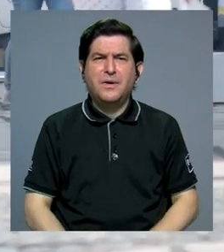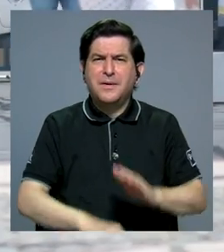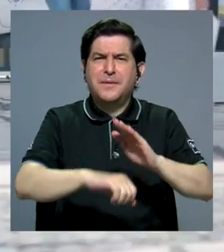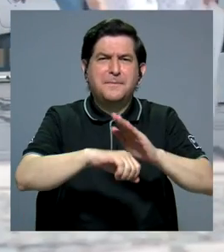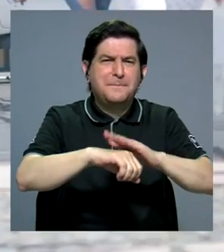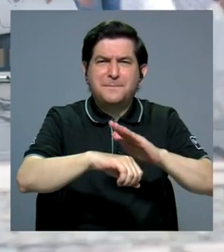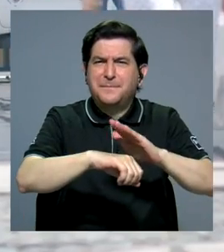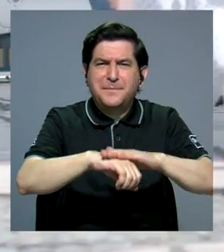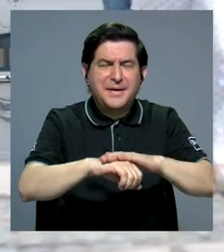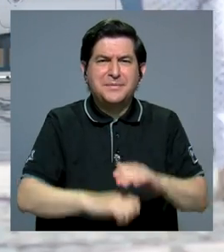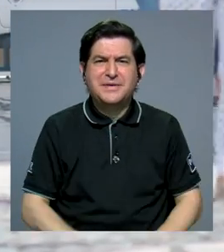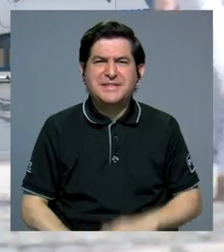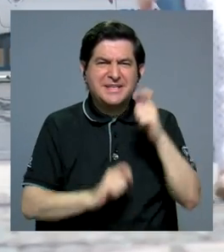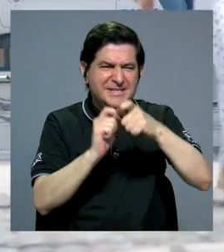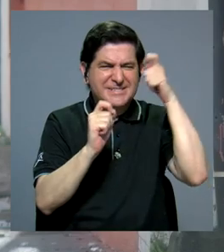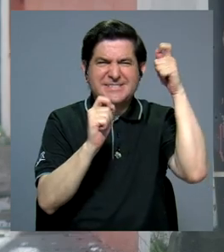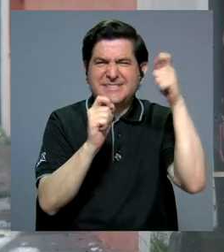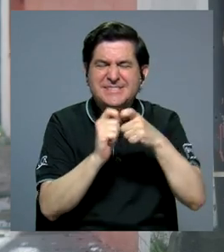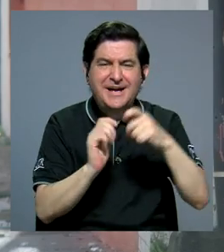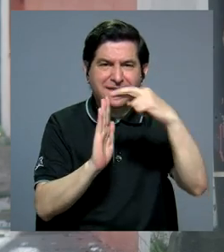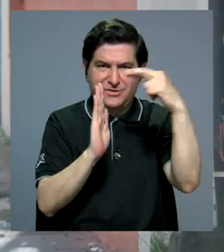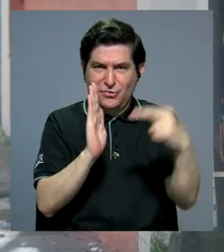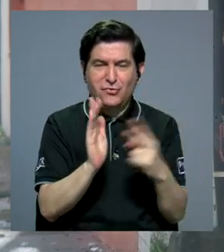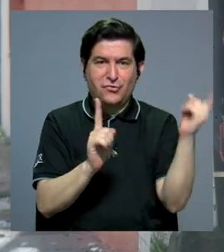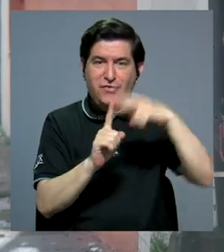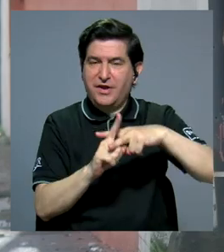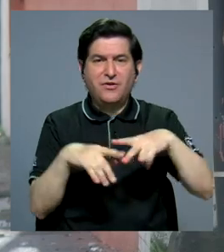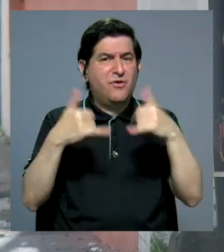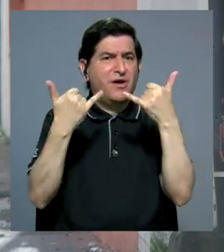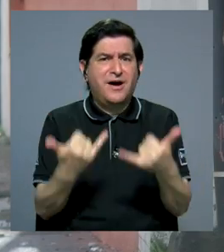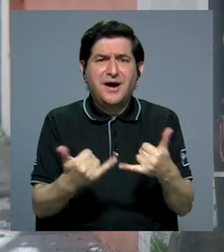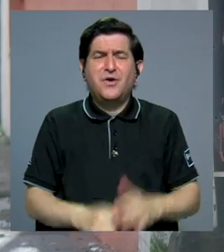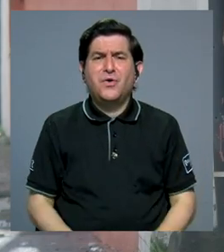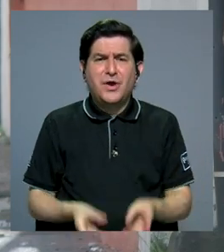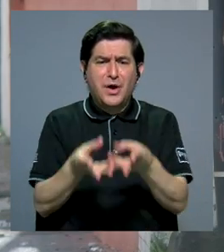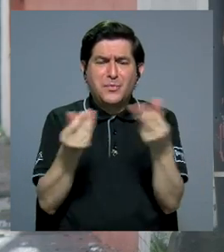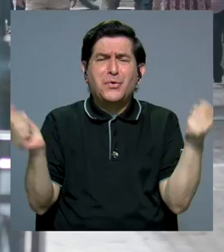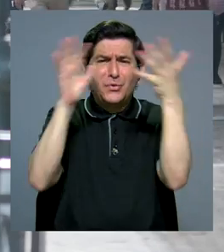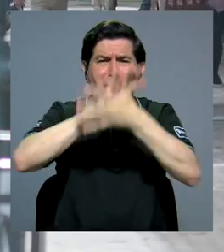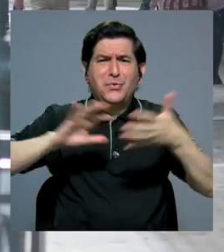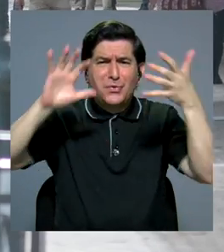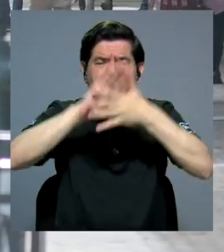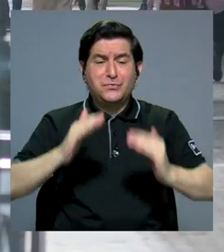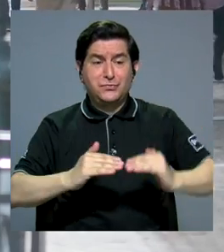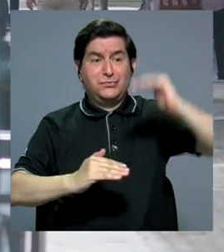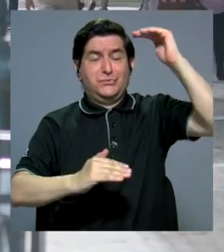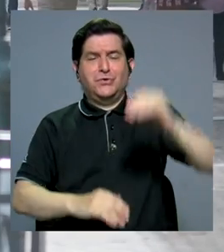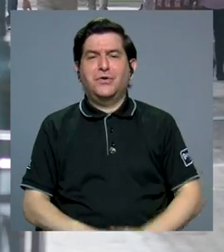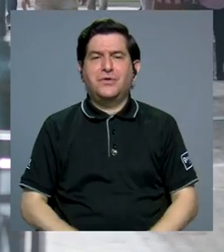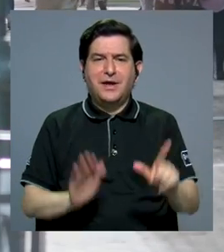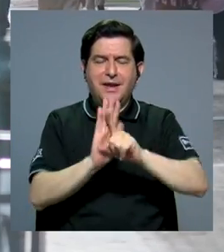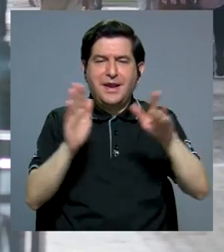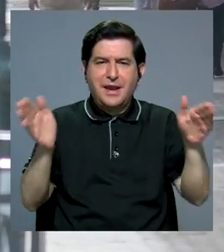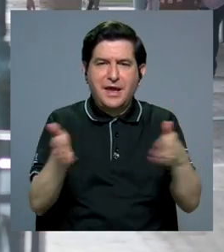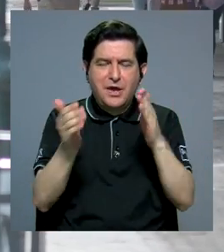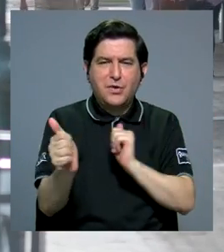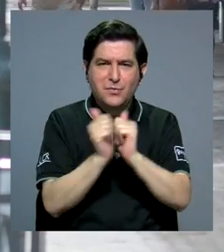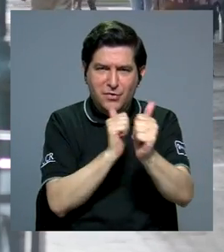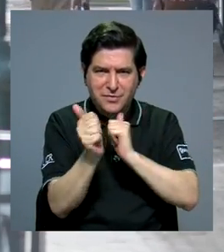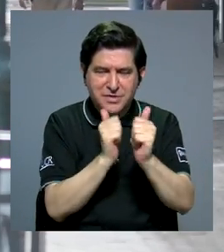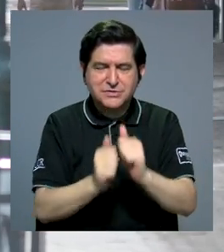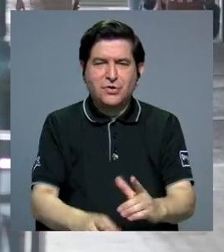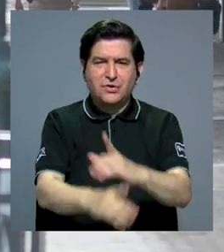específica las reglas de aplicación, más bien vino a generar una confusión mayor. La ley de la promoción de la